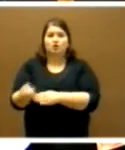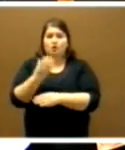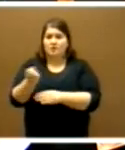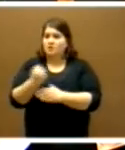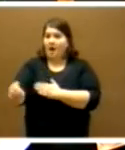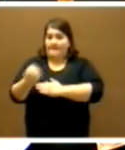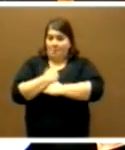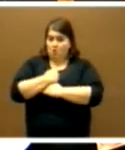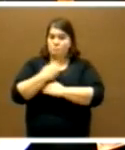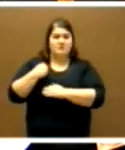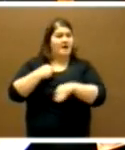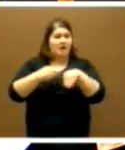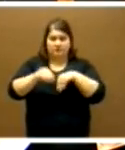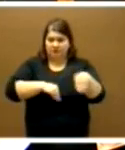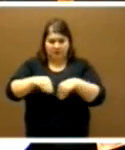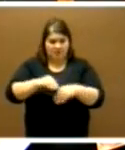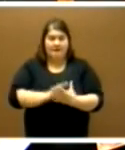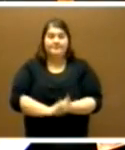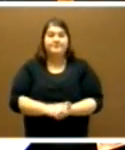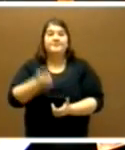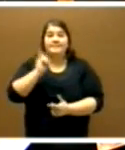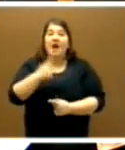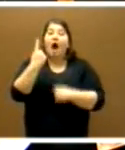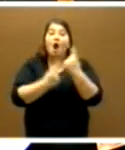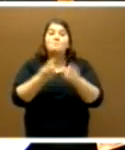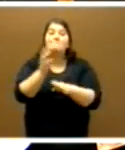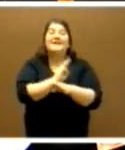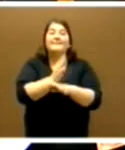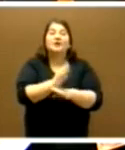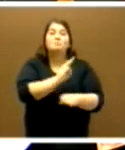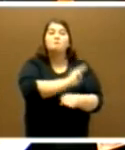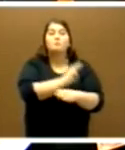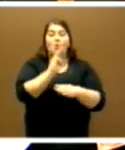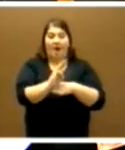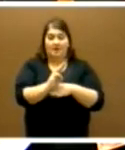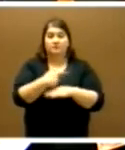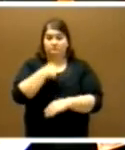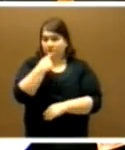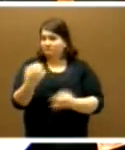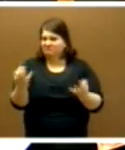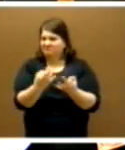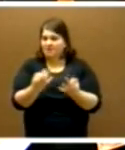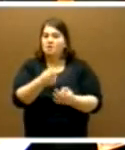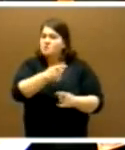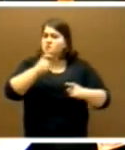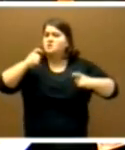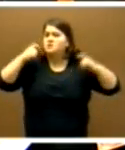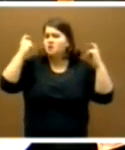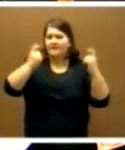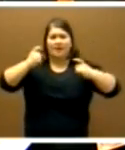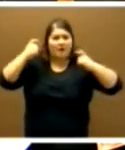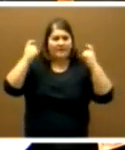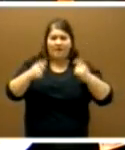apoyo a esta estrategia y al Grupo Parlamentario Popular le diría que, a pesar de su empeño en